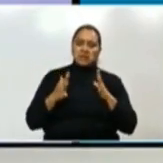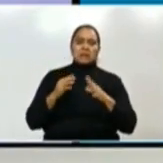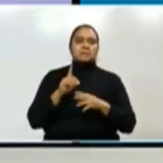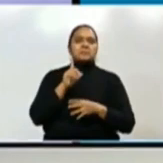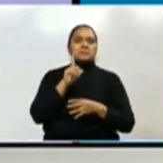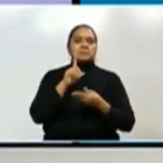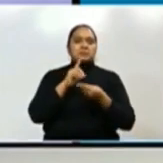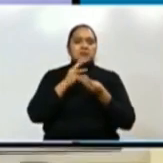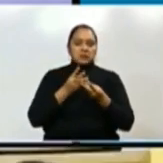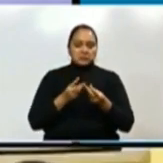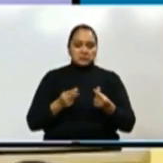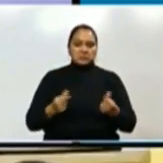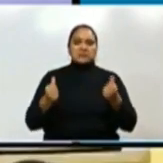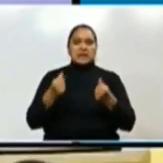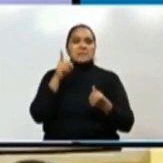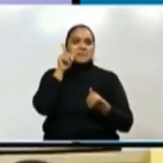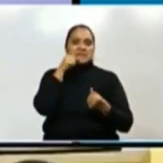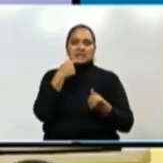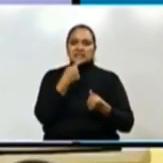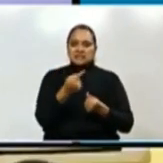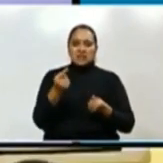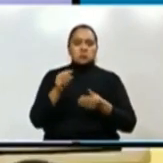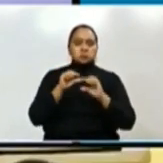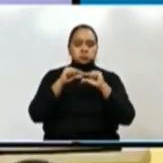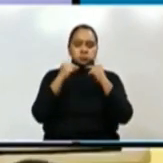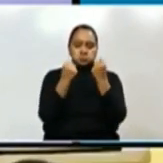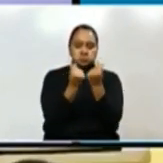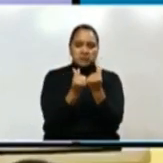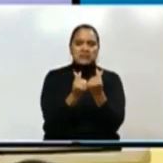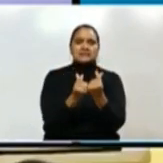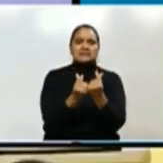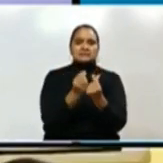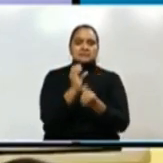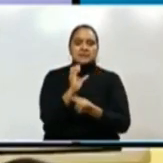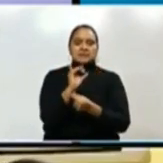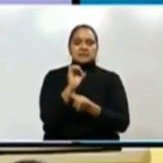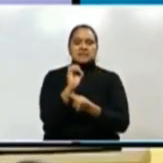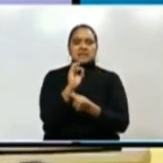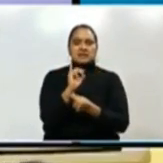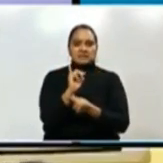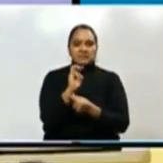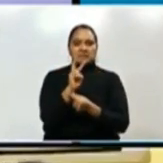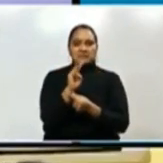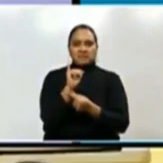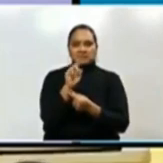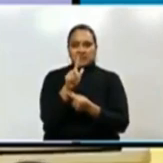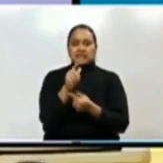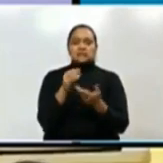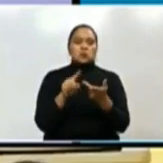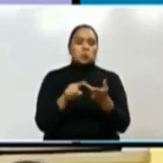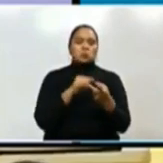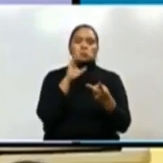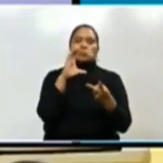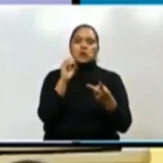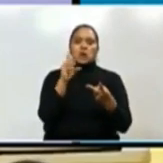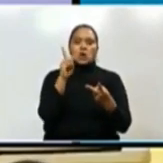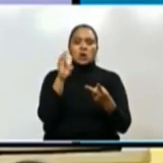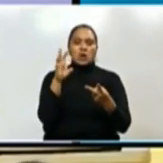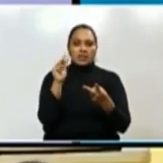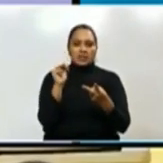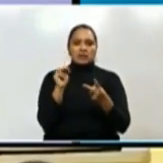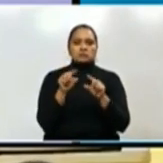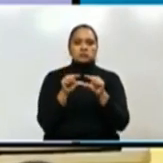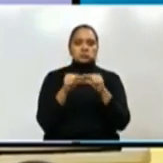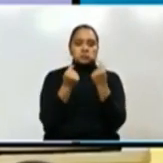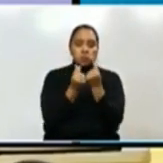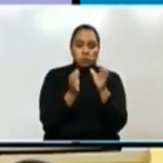compañeros, tenemos estructuras de sociedad civil muy estructuradas, el CODEN, también muy ampliado hoy día, tenemos